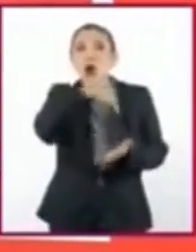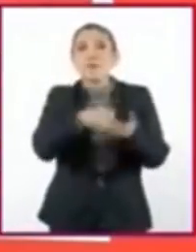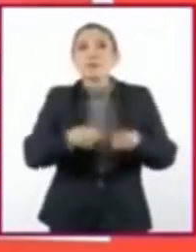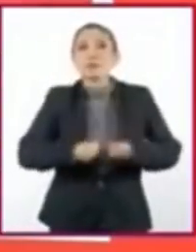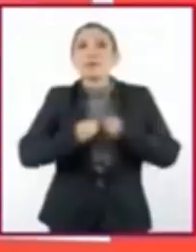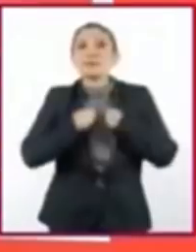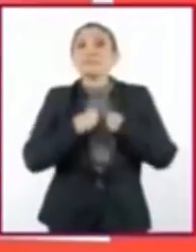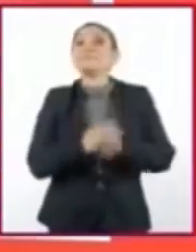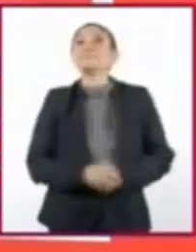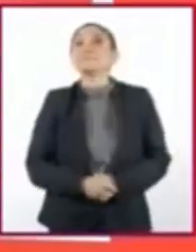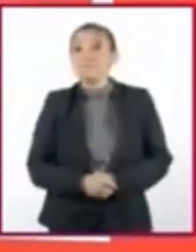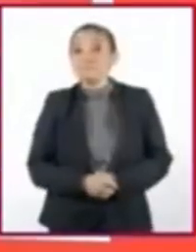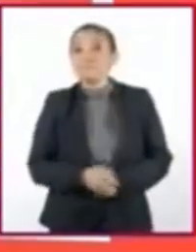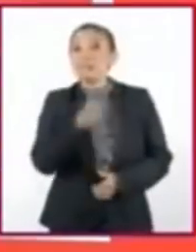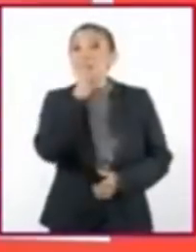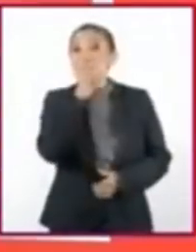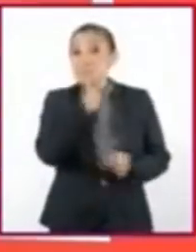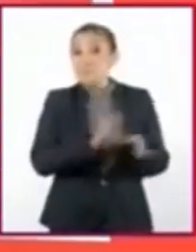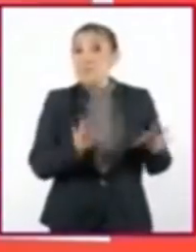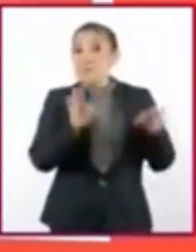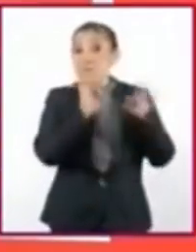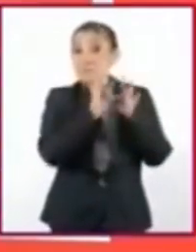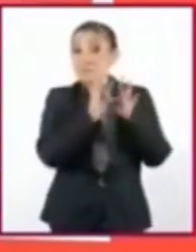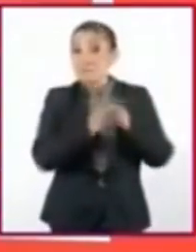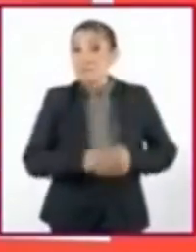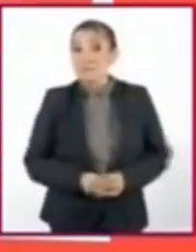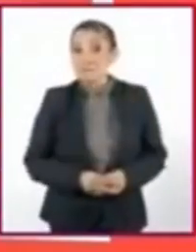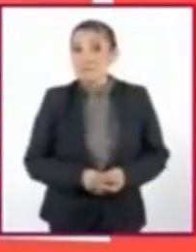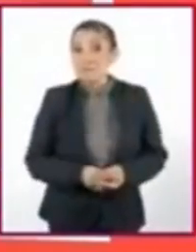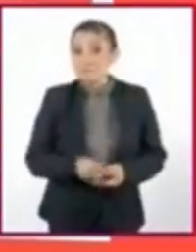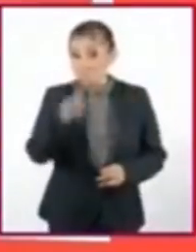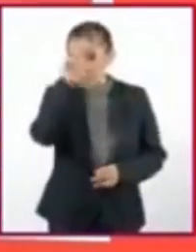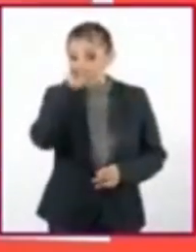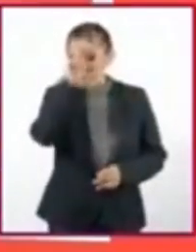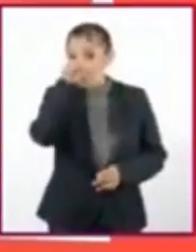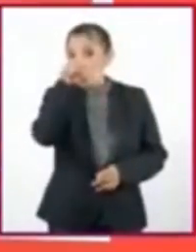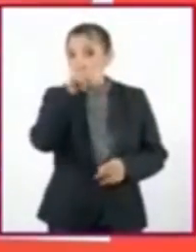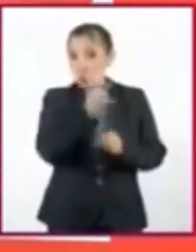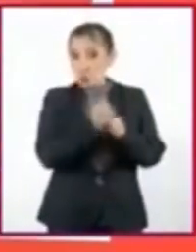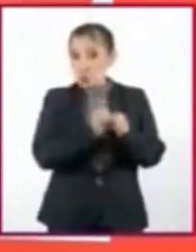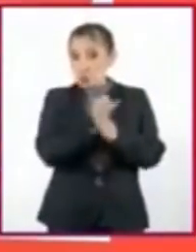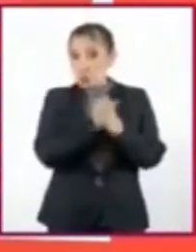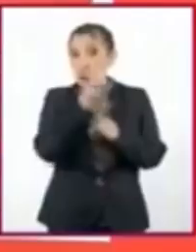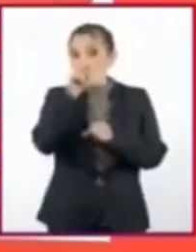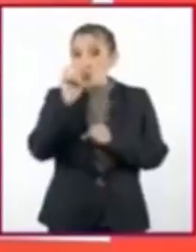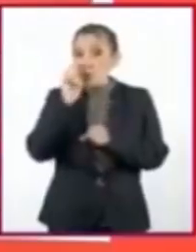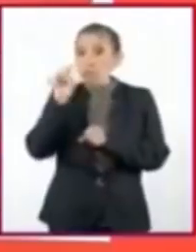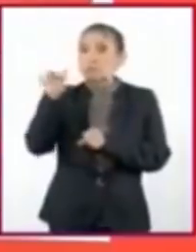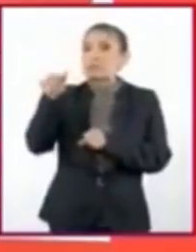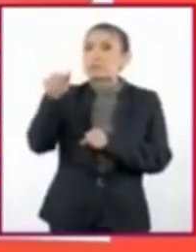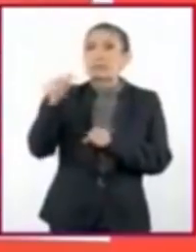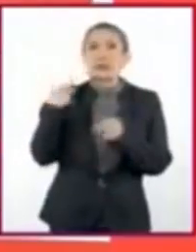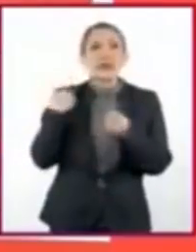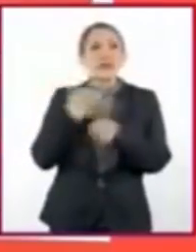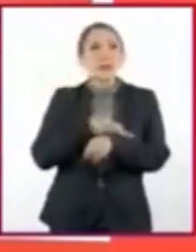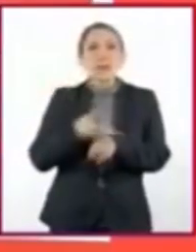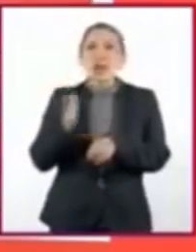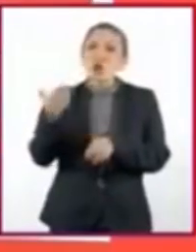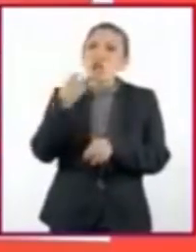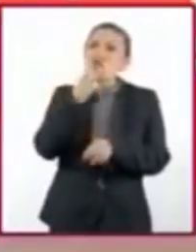Sus respuestas son muy importantes. Les recomiendo que investiguen y consulten con sus familiares mayores.